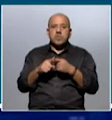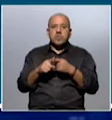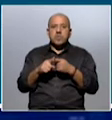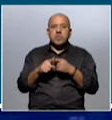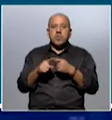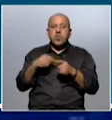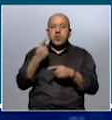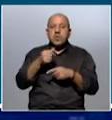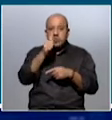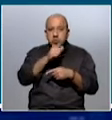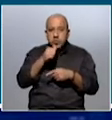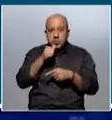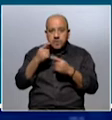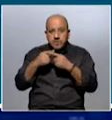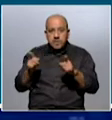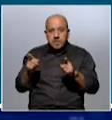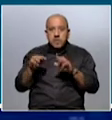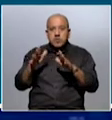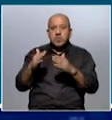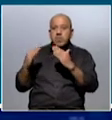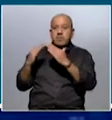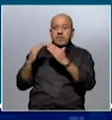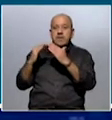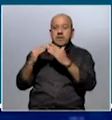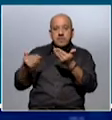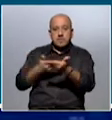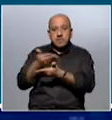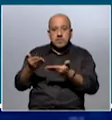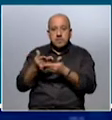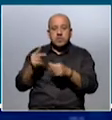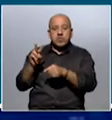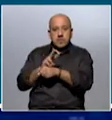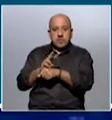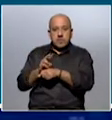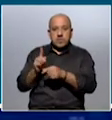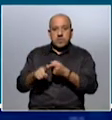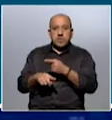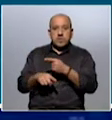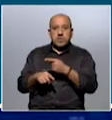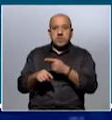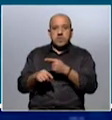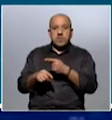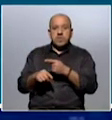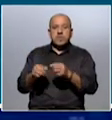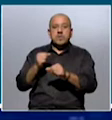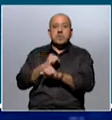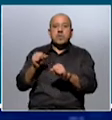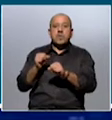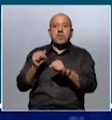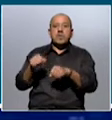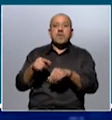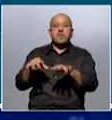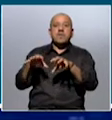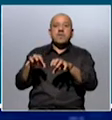Otras alternativas que se están probando son viviendas compartidas, viviendas protegidas, que pueden vivir